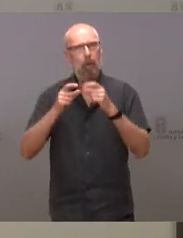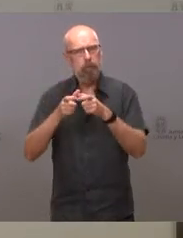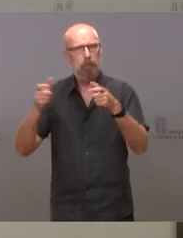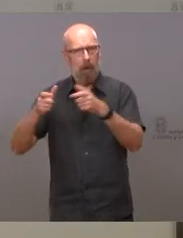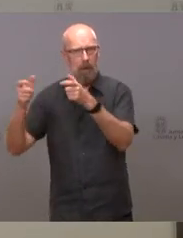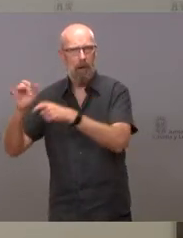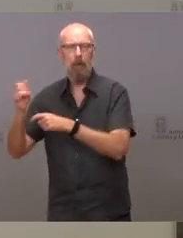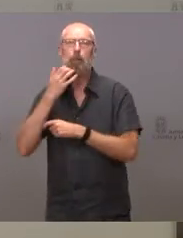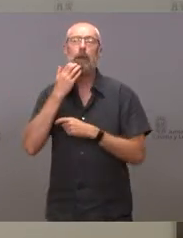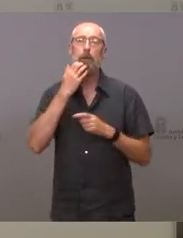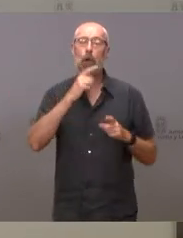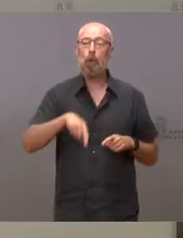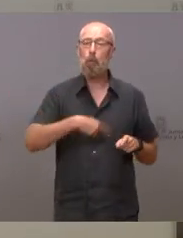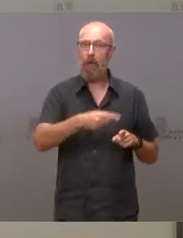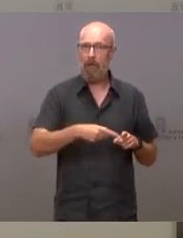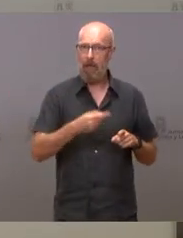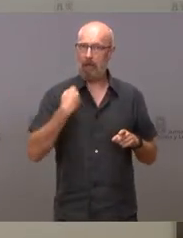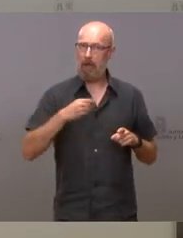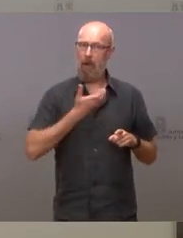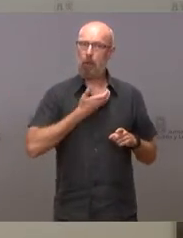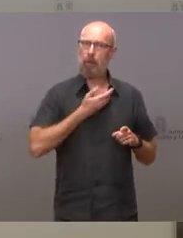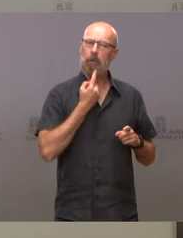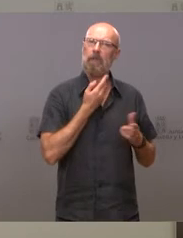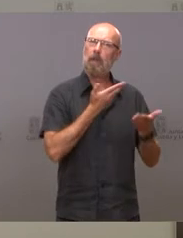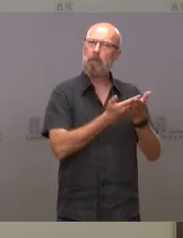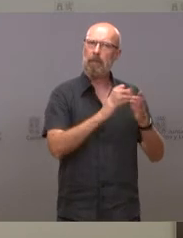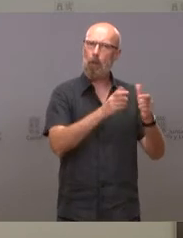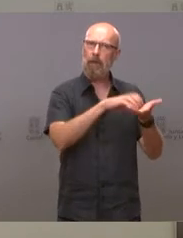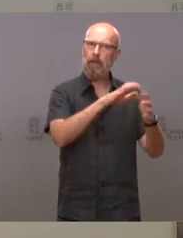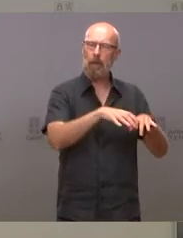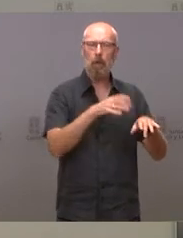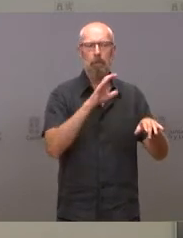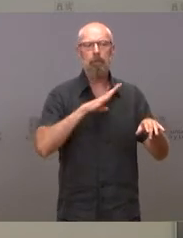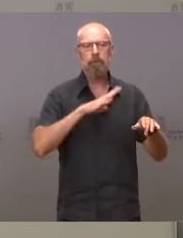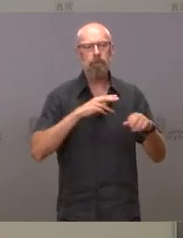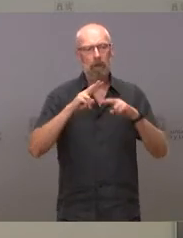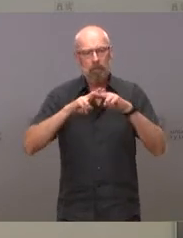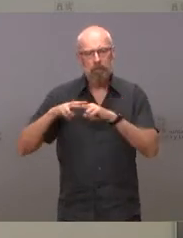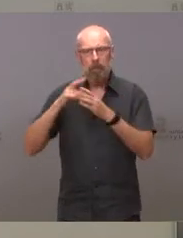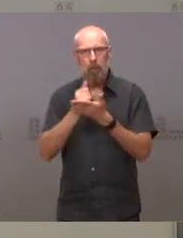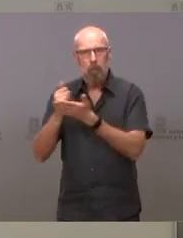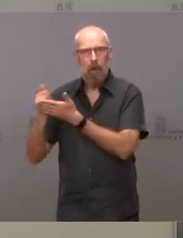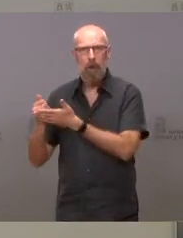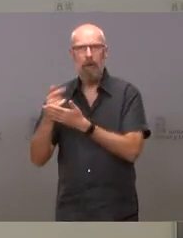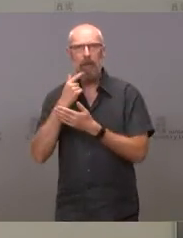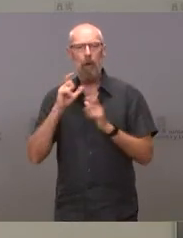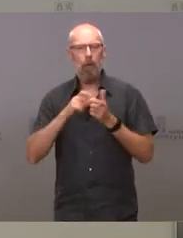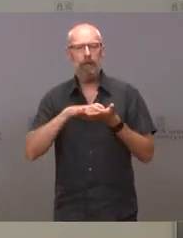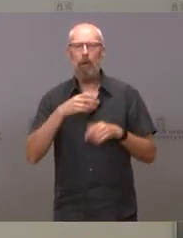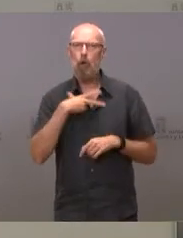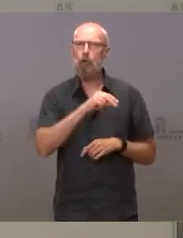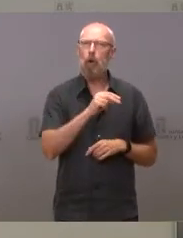En Rueda, por ejemplo, desde el Ayuntamiento se ha solicitado a la Junta que se hiciera un cribado y se le ha denegado. Quisiéramos saber por qué